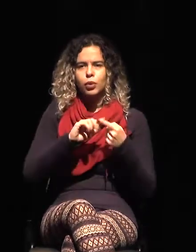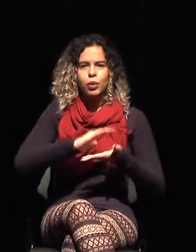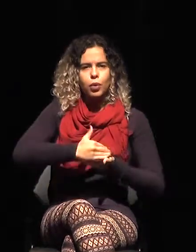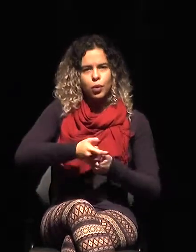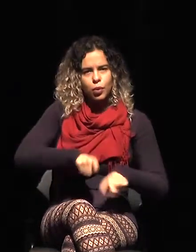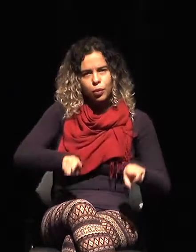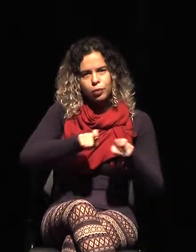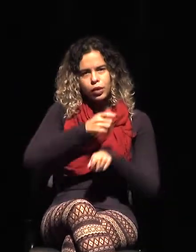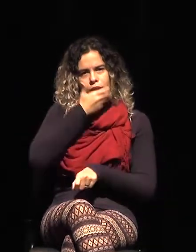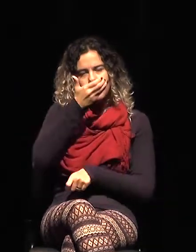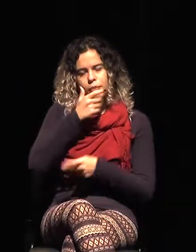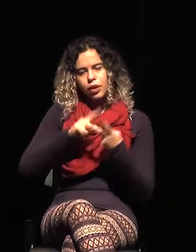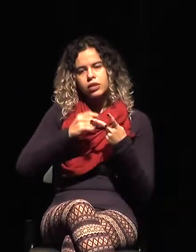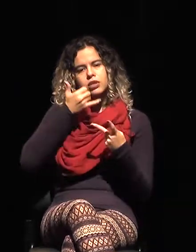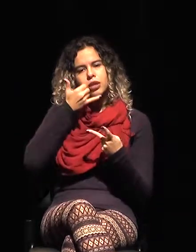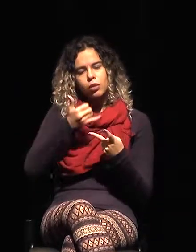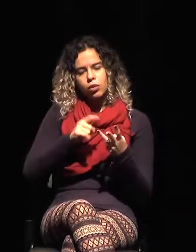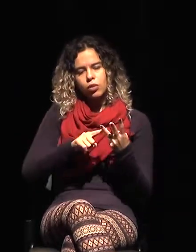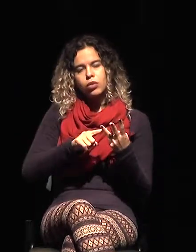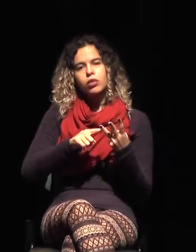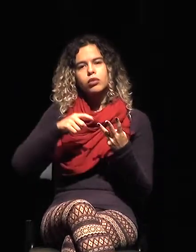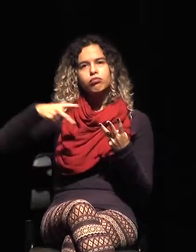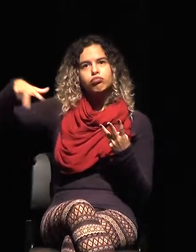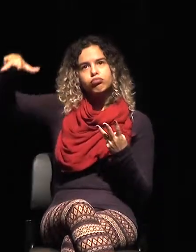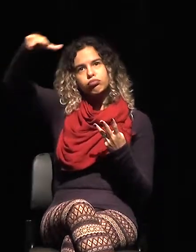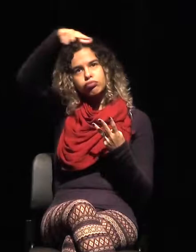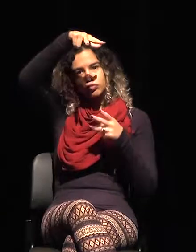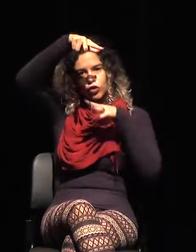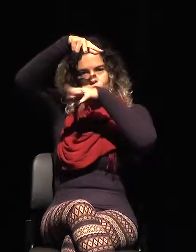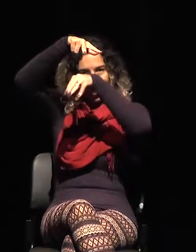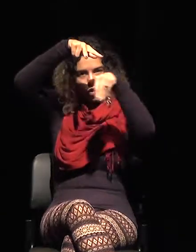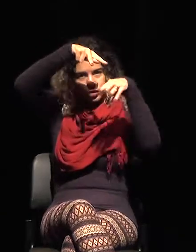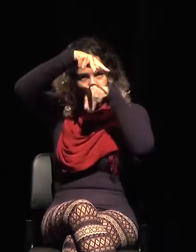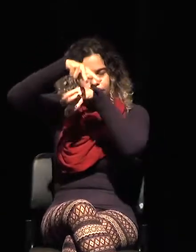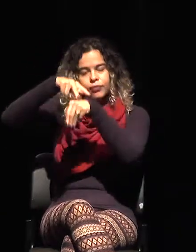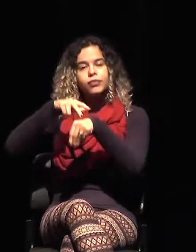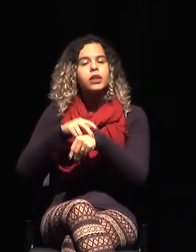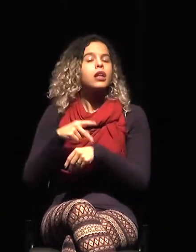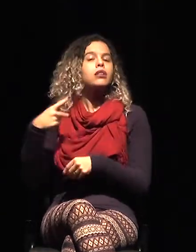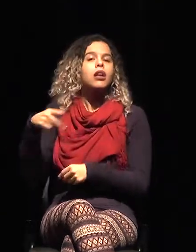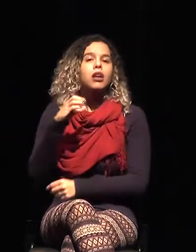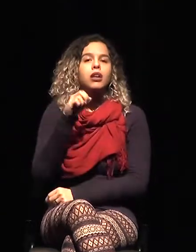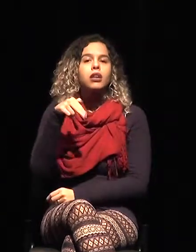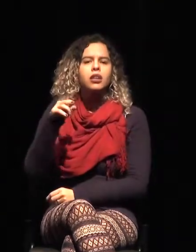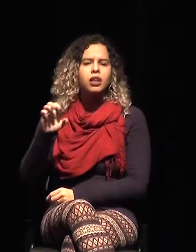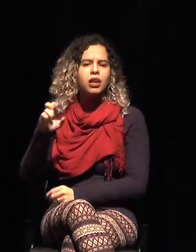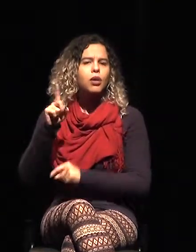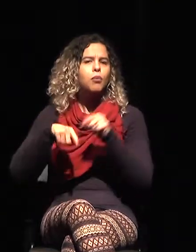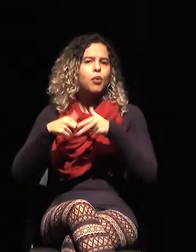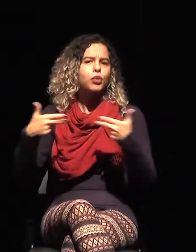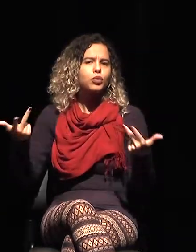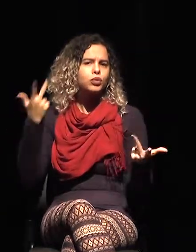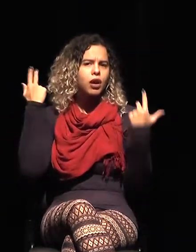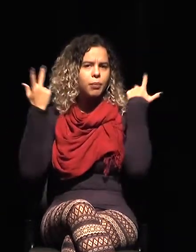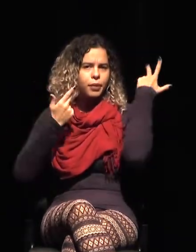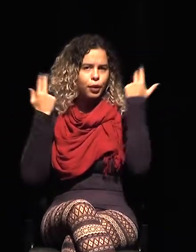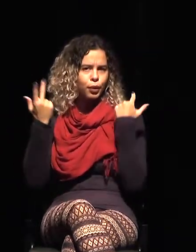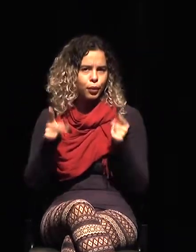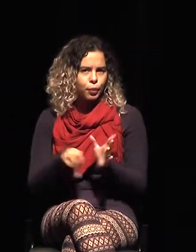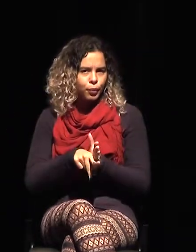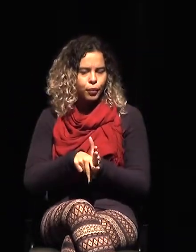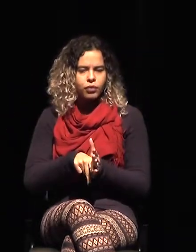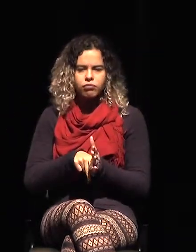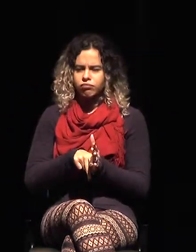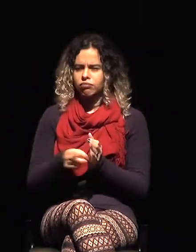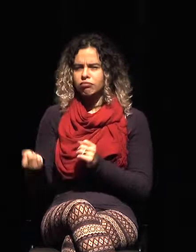drones también, y su KNAIT era productos de peluquería, un poco raro. Entonces, a través de